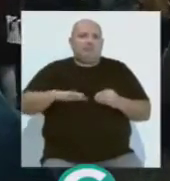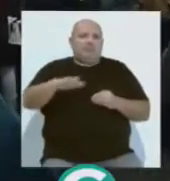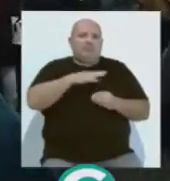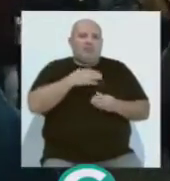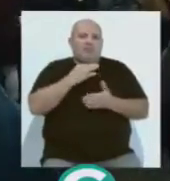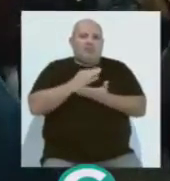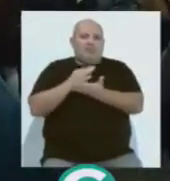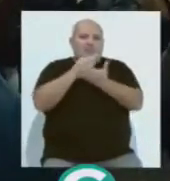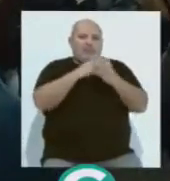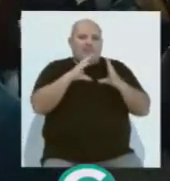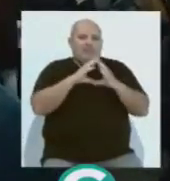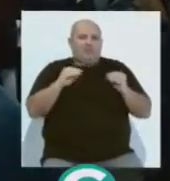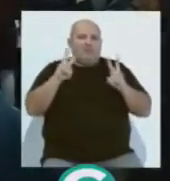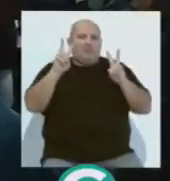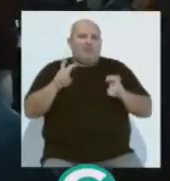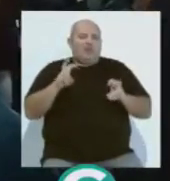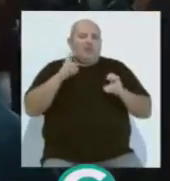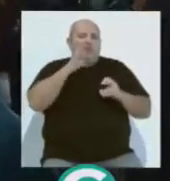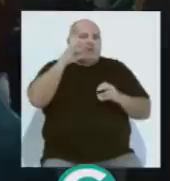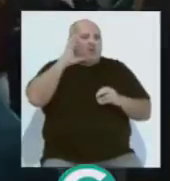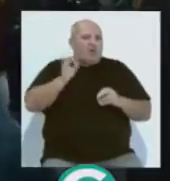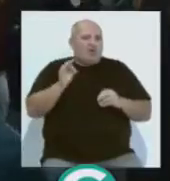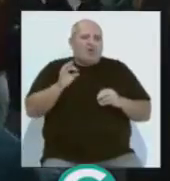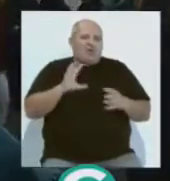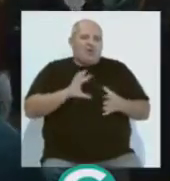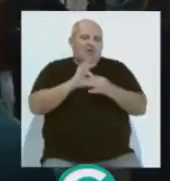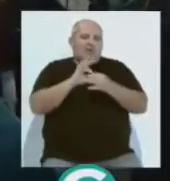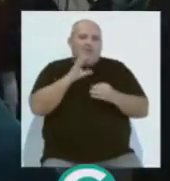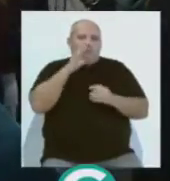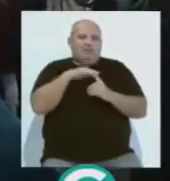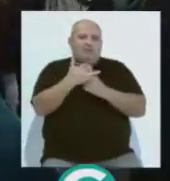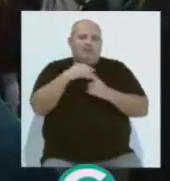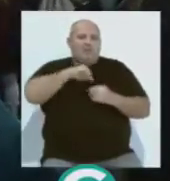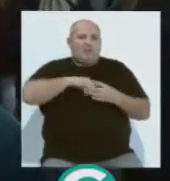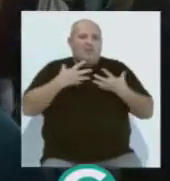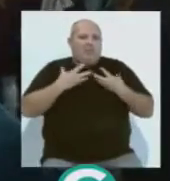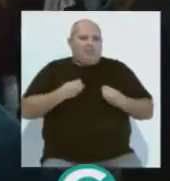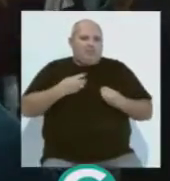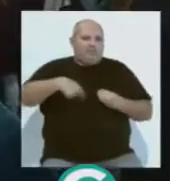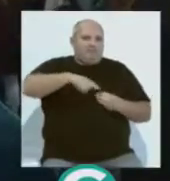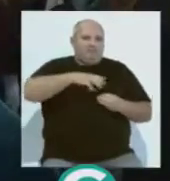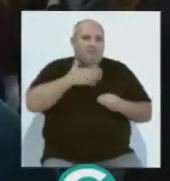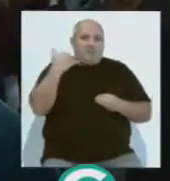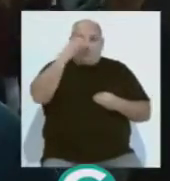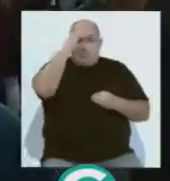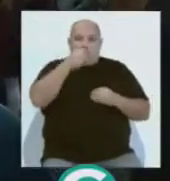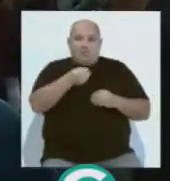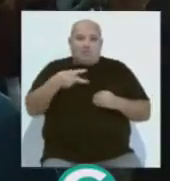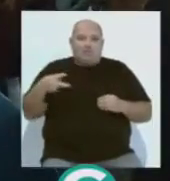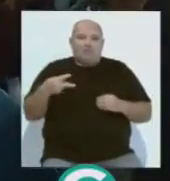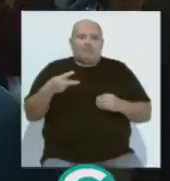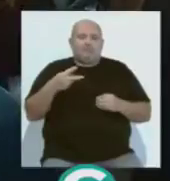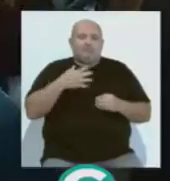ciudades de Andalucía son una reacción lógica a cierto desánimo que cundió el domingo y